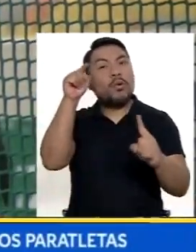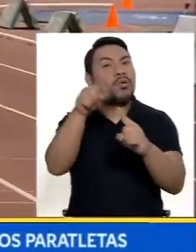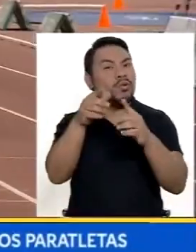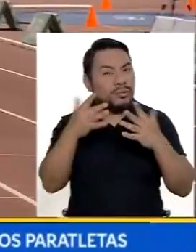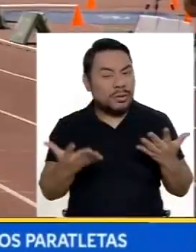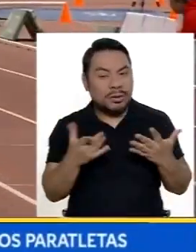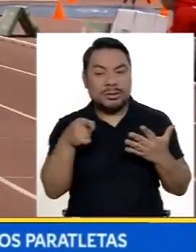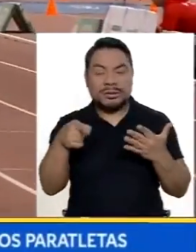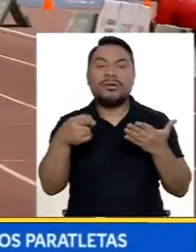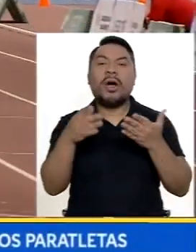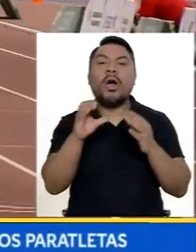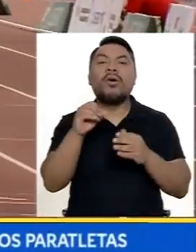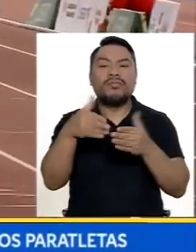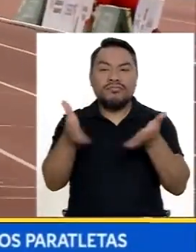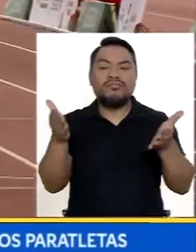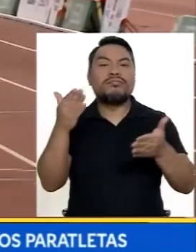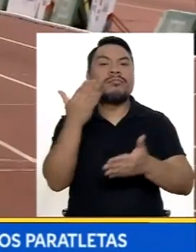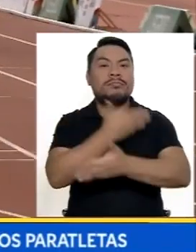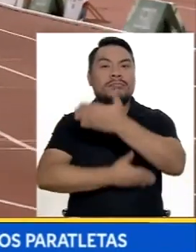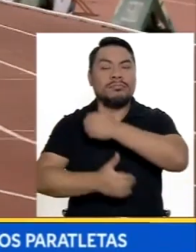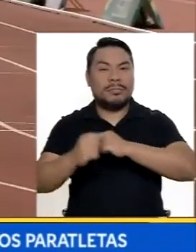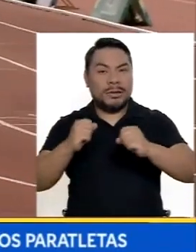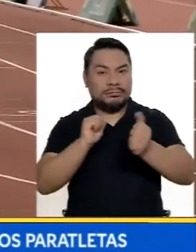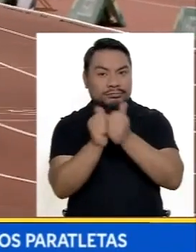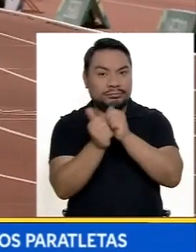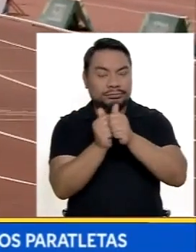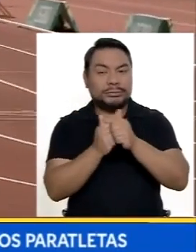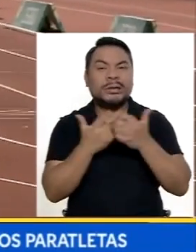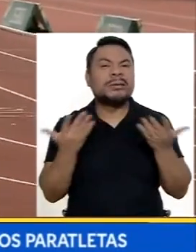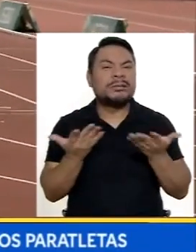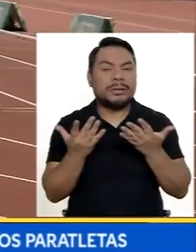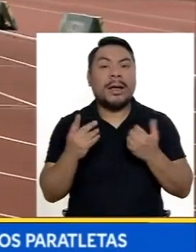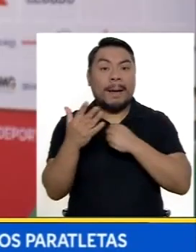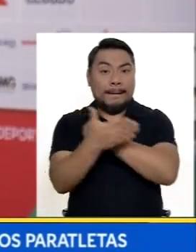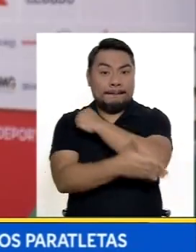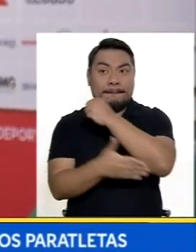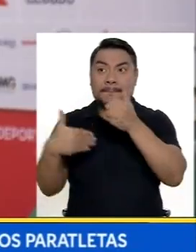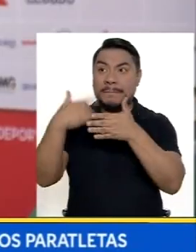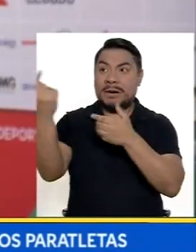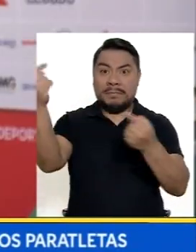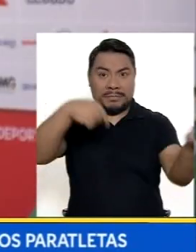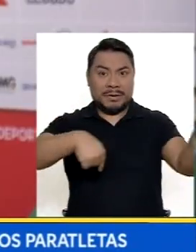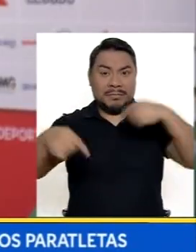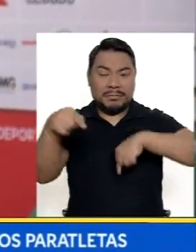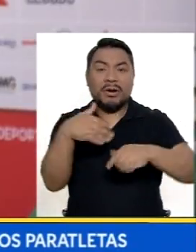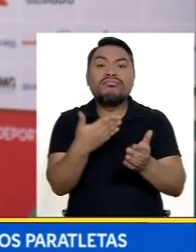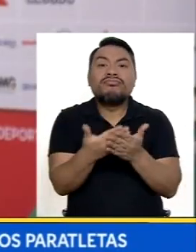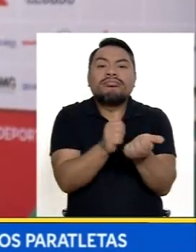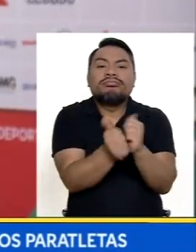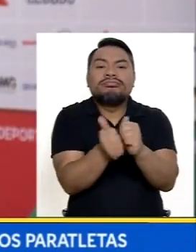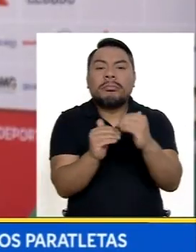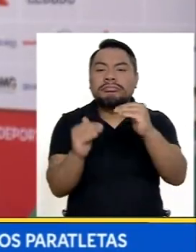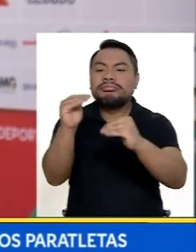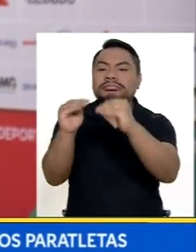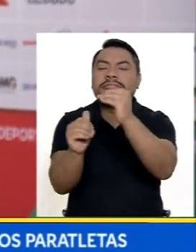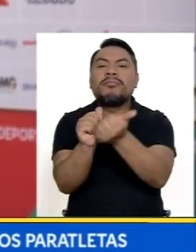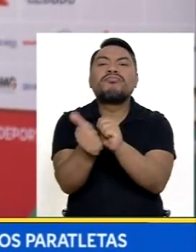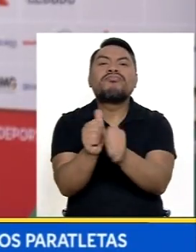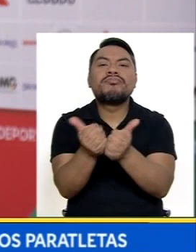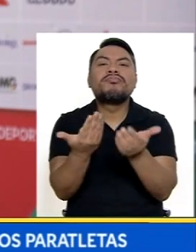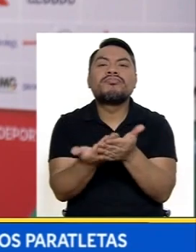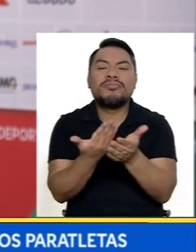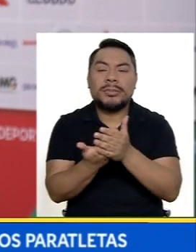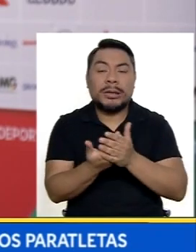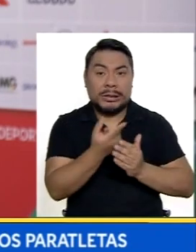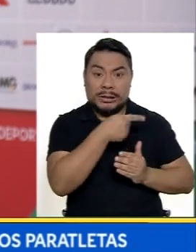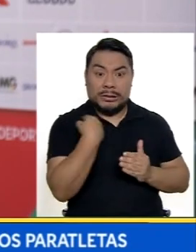del Open de Paratletismo es que países cercanos puedan venir a validar sus marcas Nosotros poder